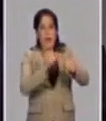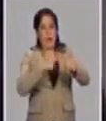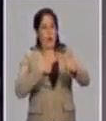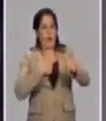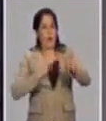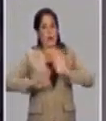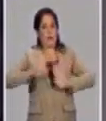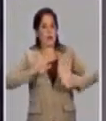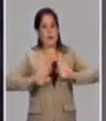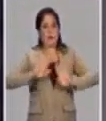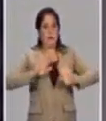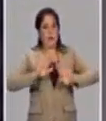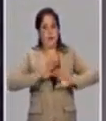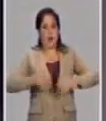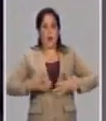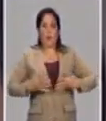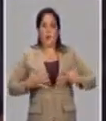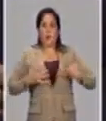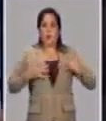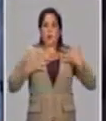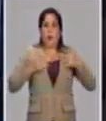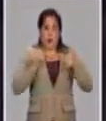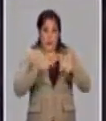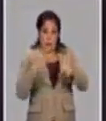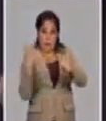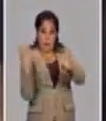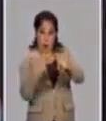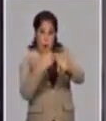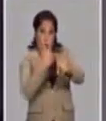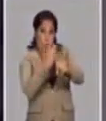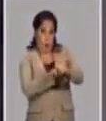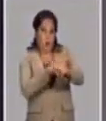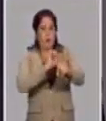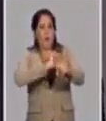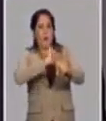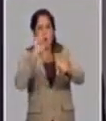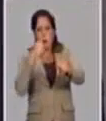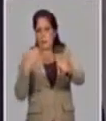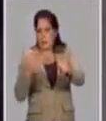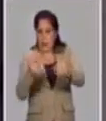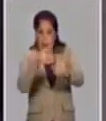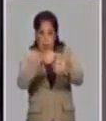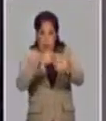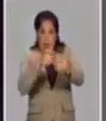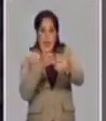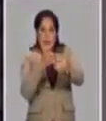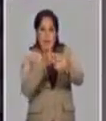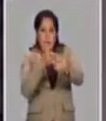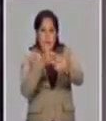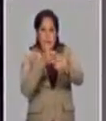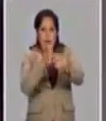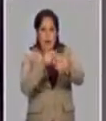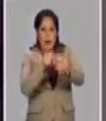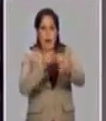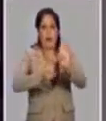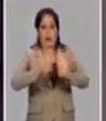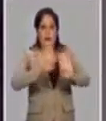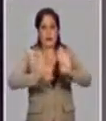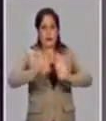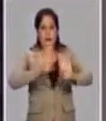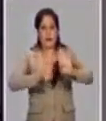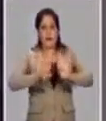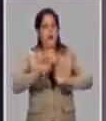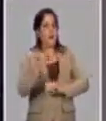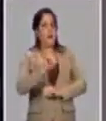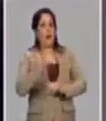uno desarrolla una inmunidad natural contra el virus. Bueno, lo que estas vacunas logran es inducir un tipo de inmunidad